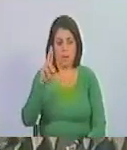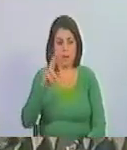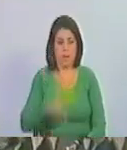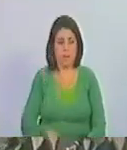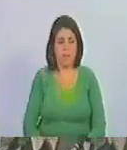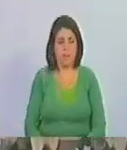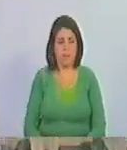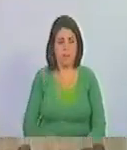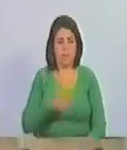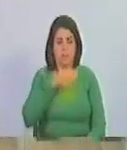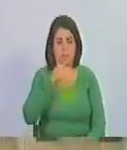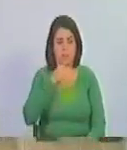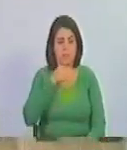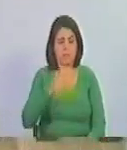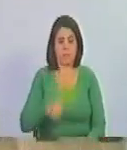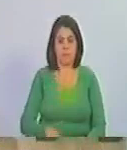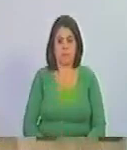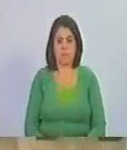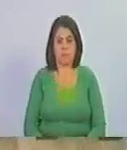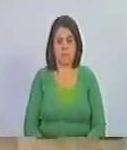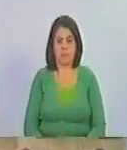El micrófono para el diputado, por favor.